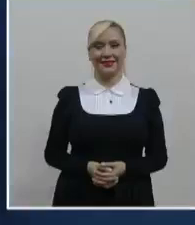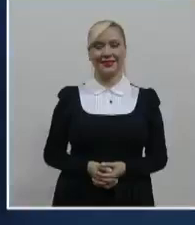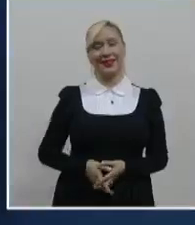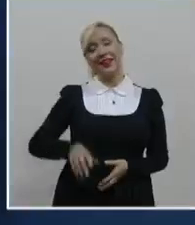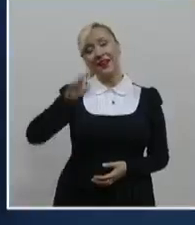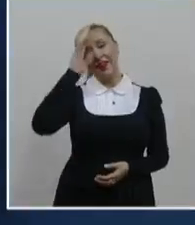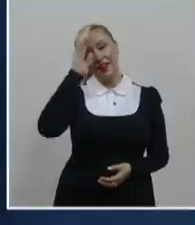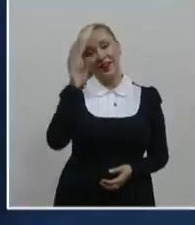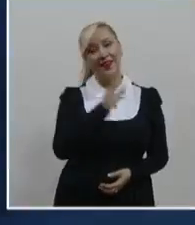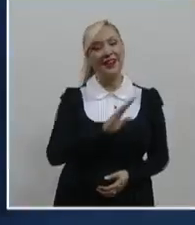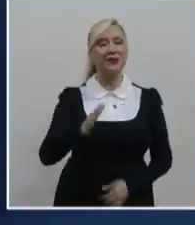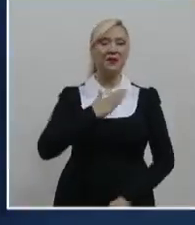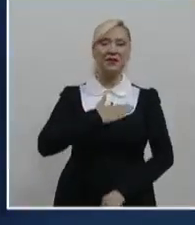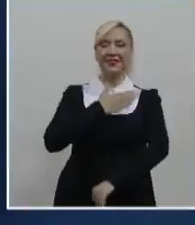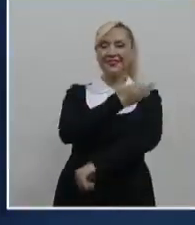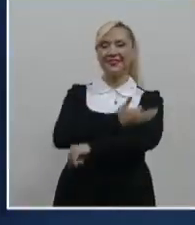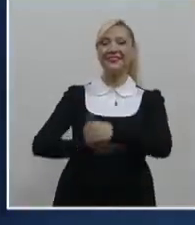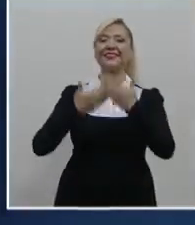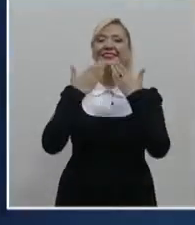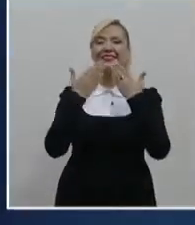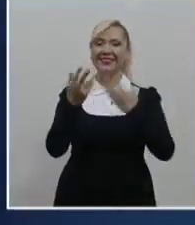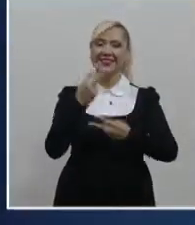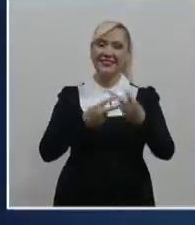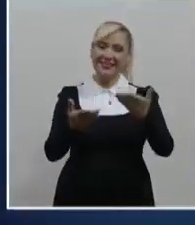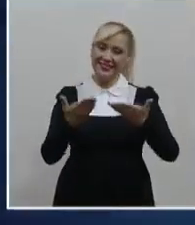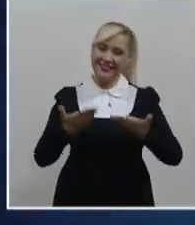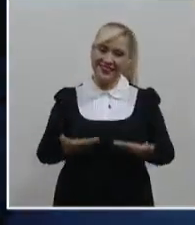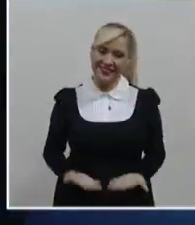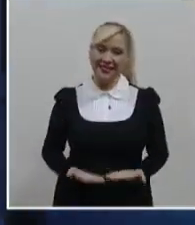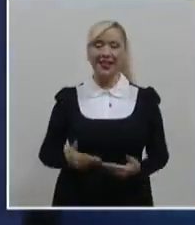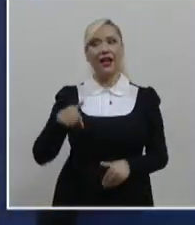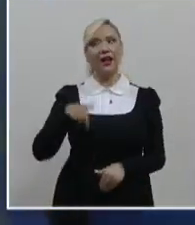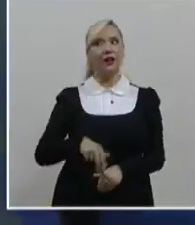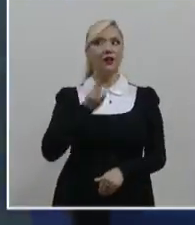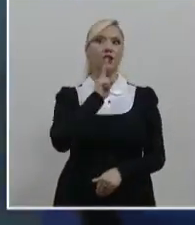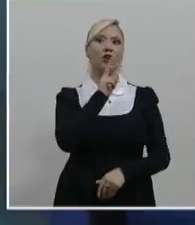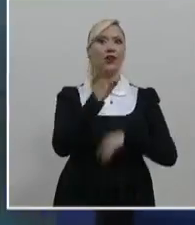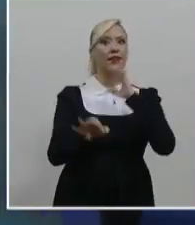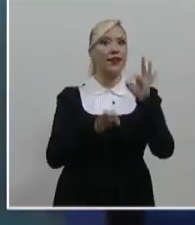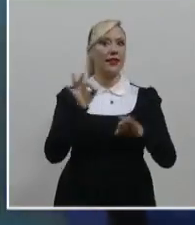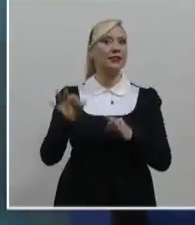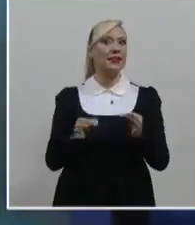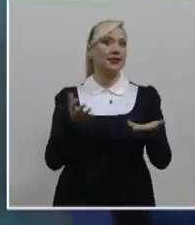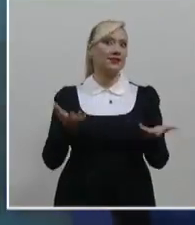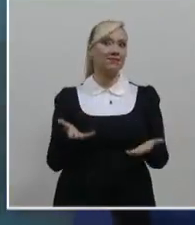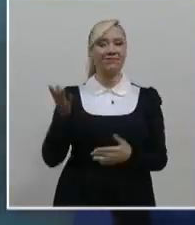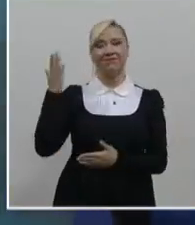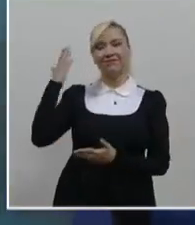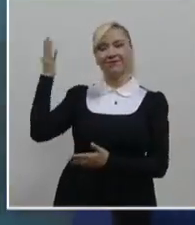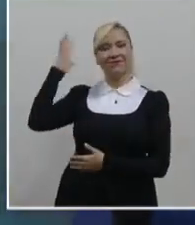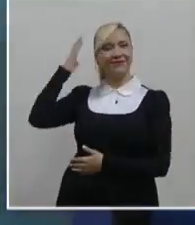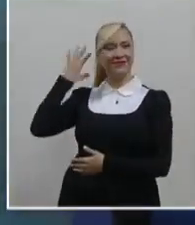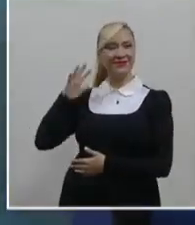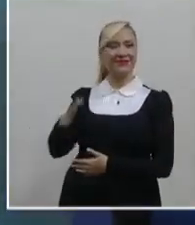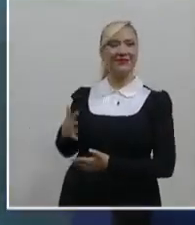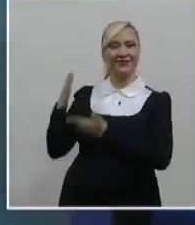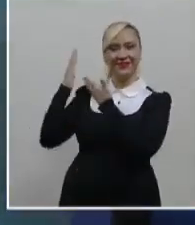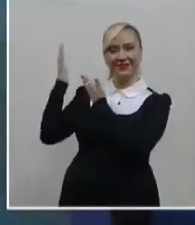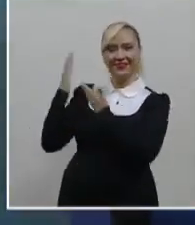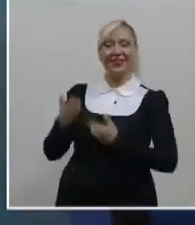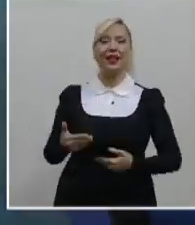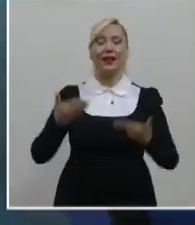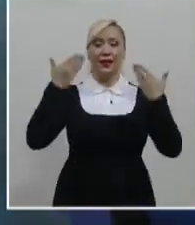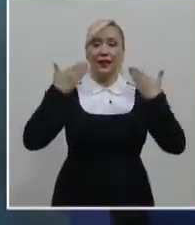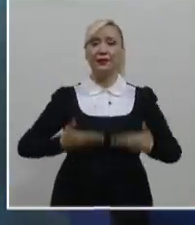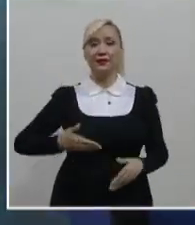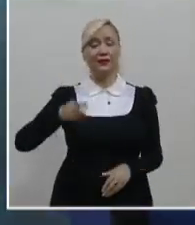Hola, tal? Muy buenas tardes, les damos la más cordial bienvenida a este espacio de noticias corto informativo. Soy Lorena Sánchez Cabrera y hoy les presentaré la